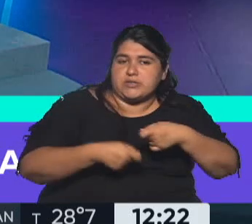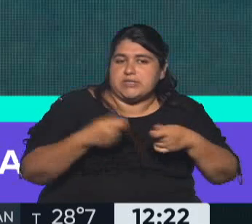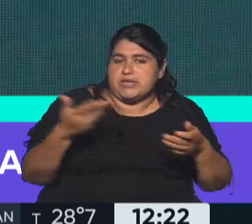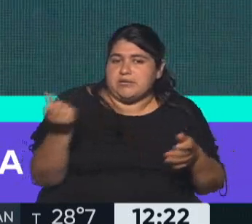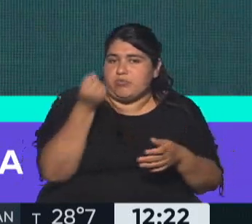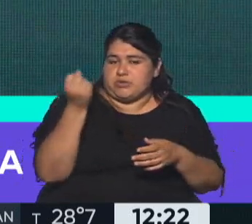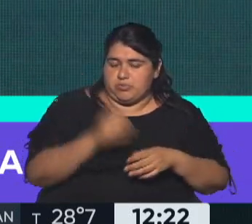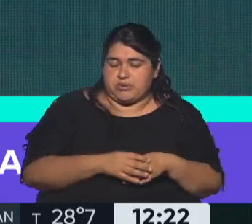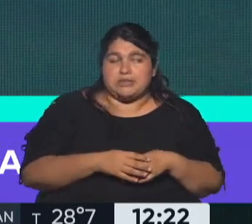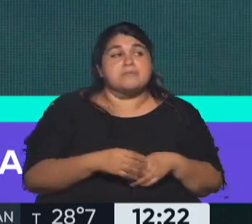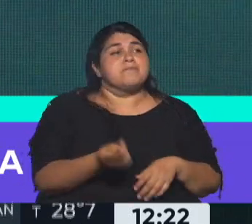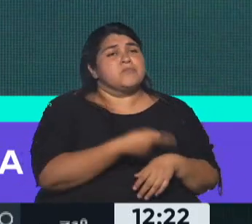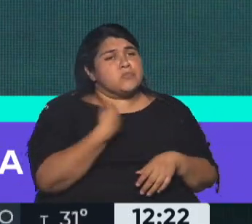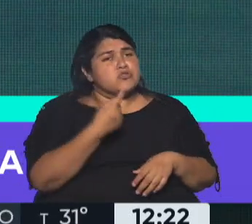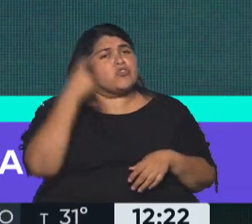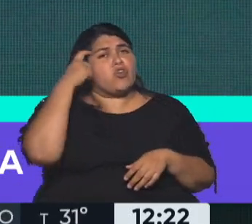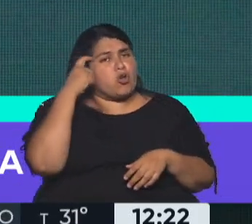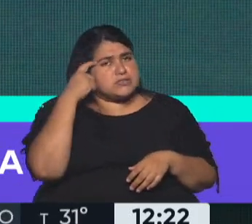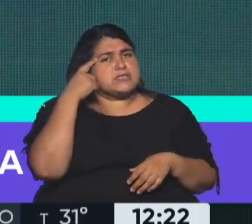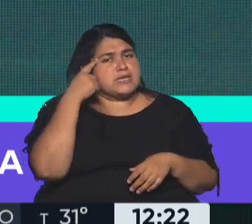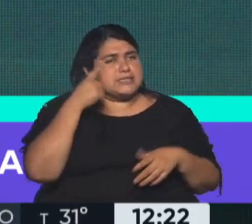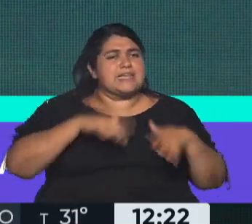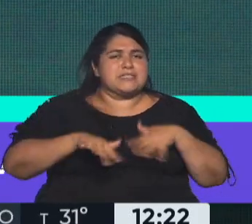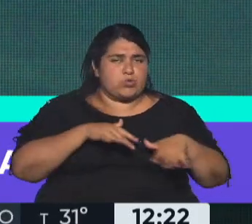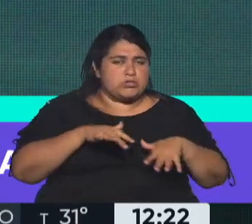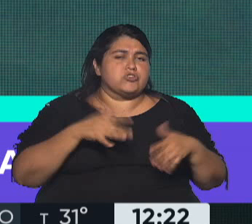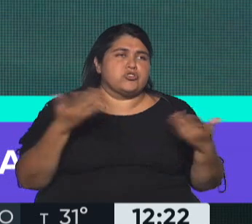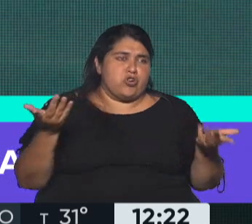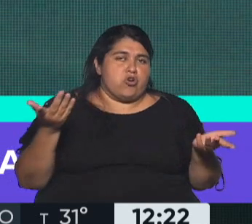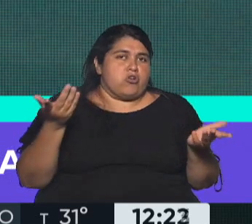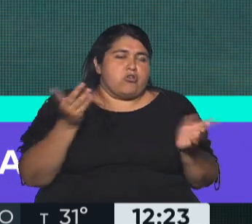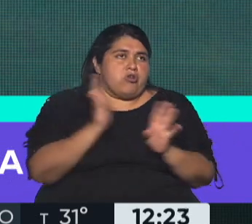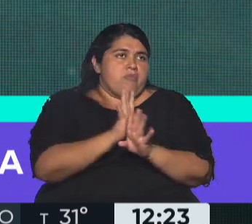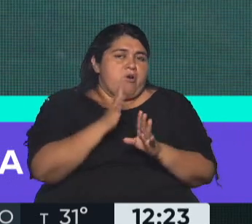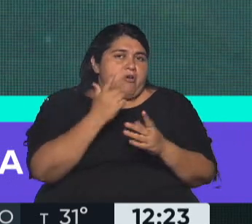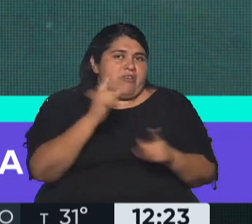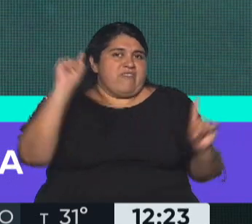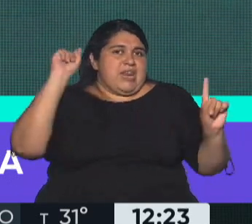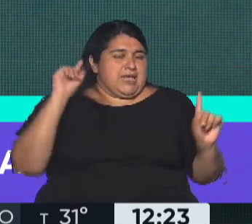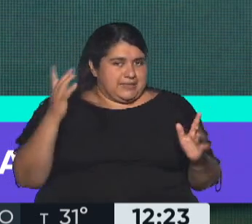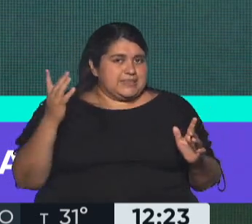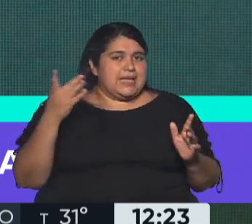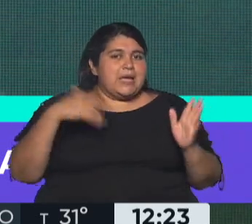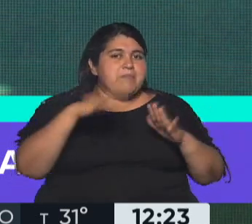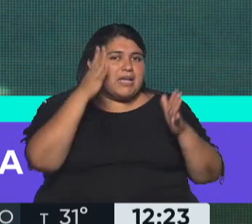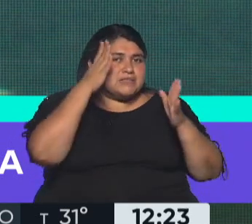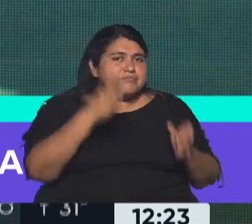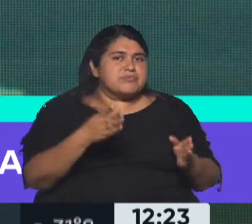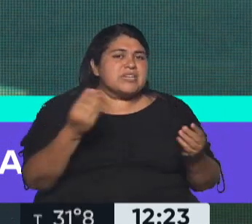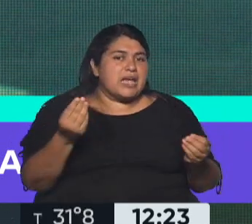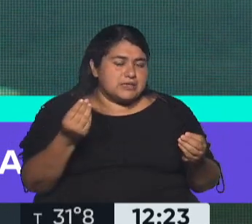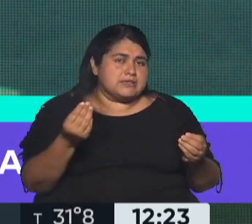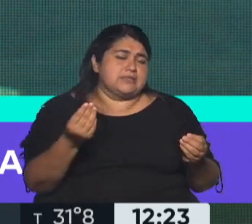podemos tener conciencia de que estamos en una situación extraordinaria que está relacionada con estos dos factores centralmente. Por un lado, las